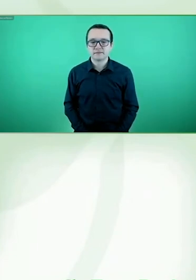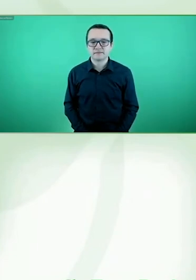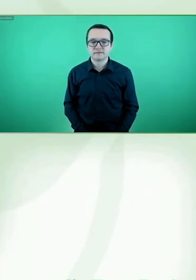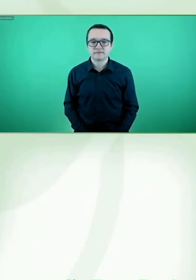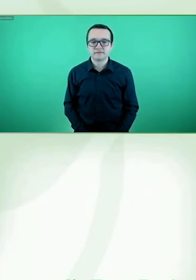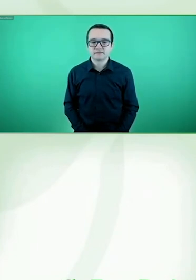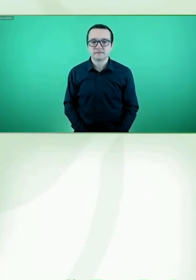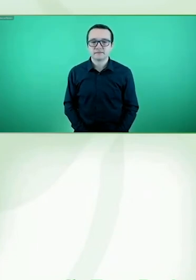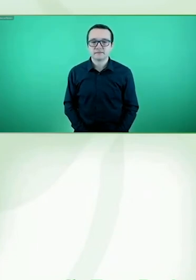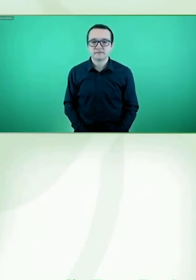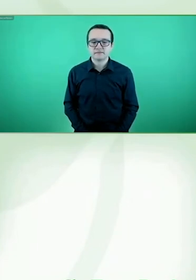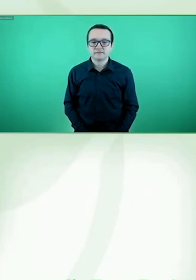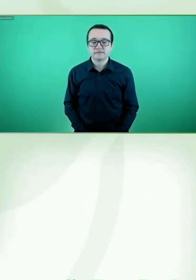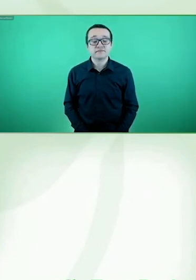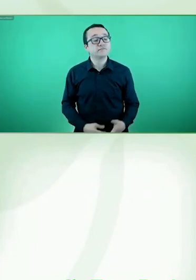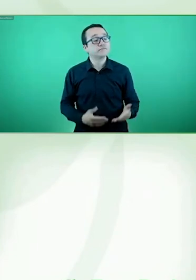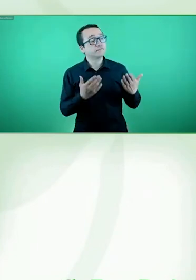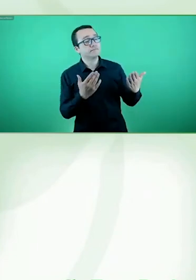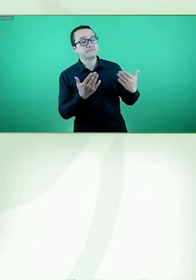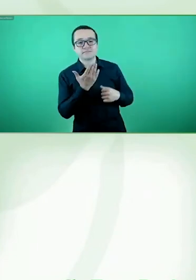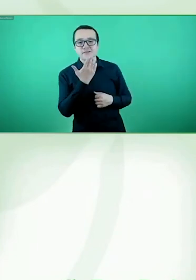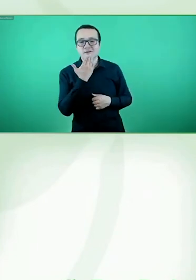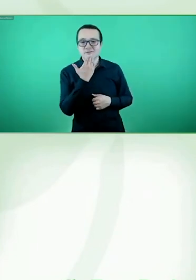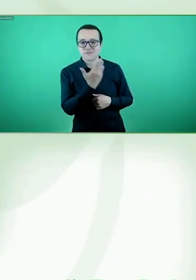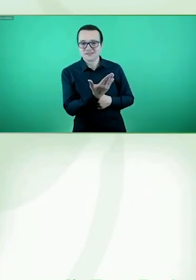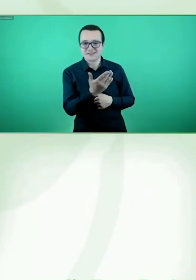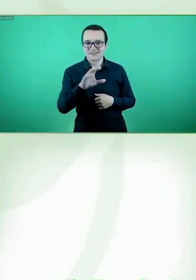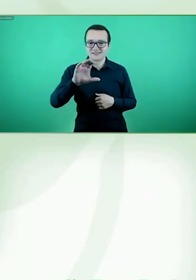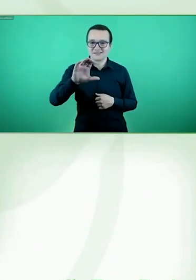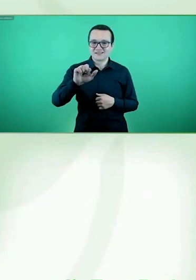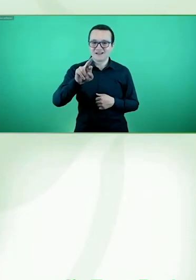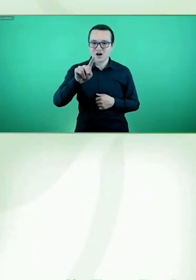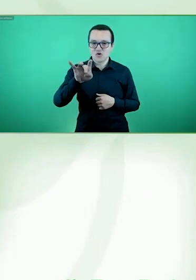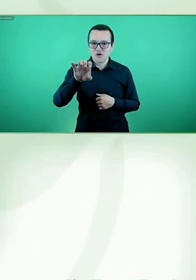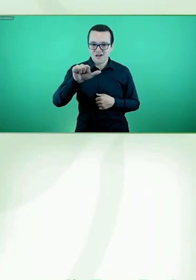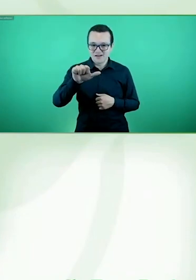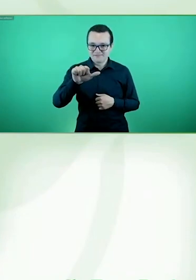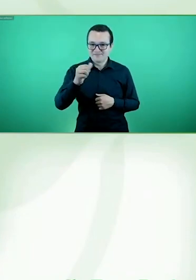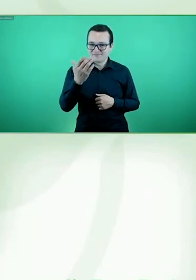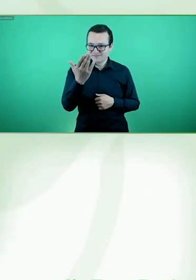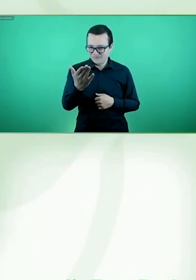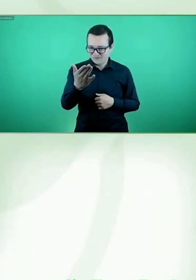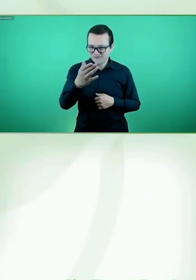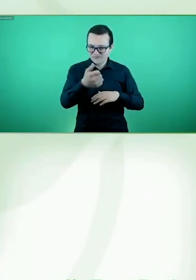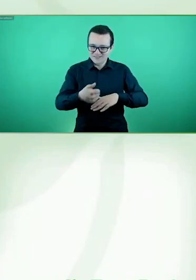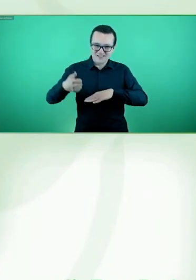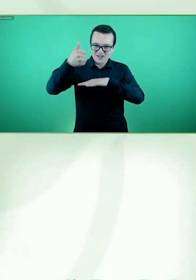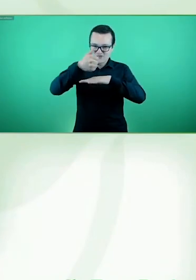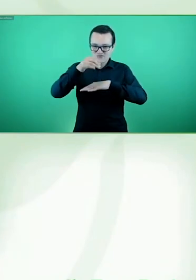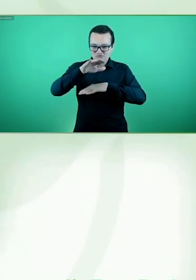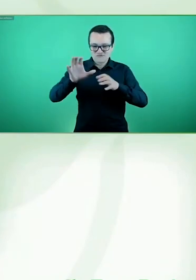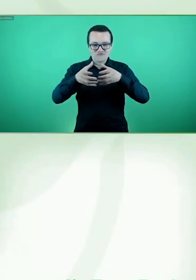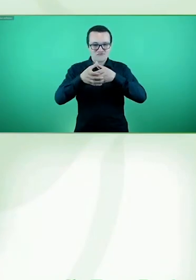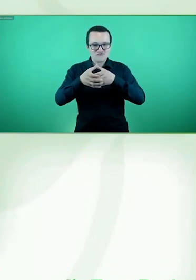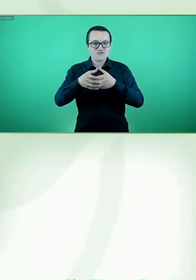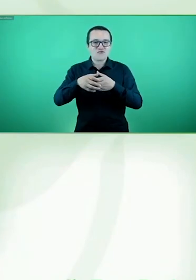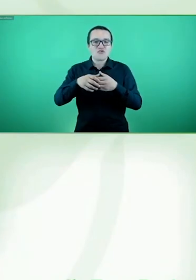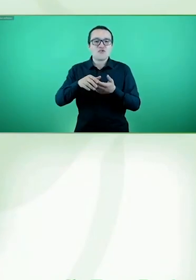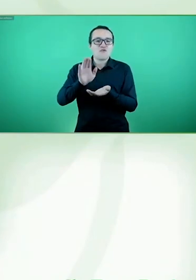Muchísimas gracias Carola, directora ejecutiva de la Fundación Descúbreme. Y Martín es el fundador,